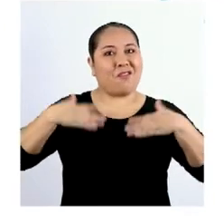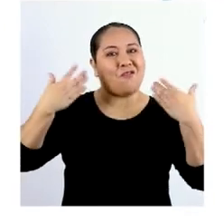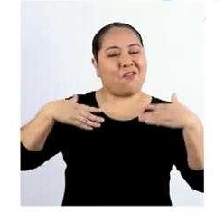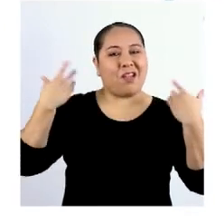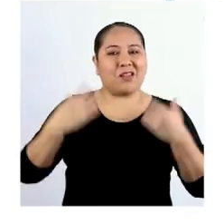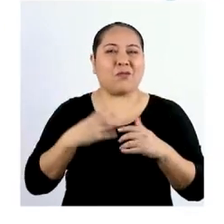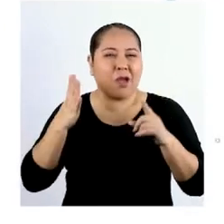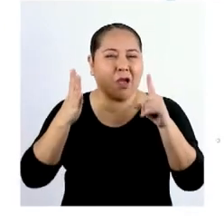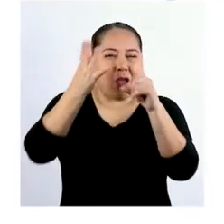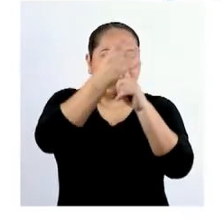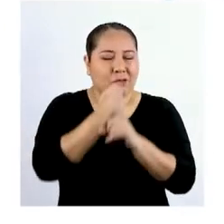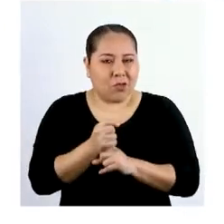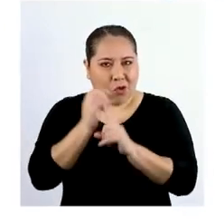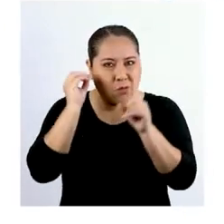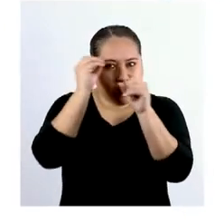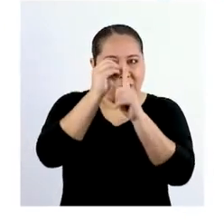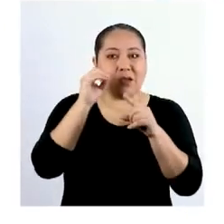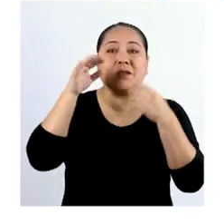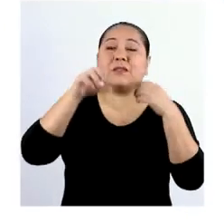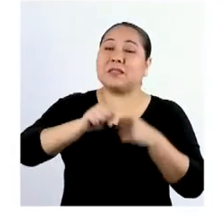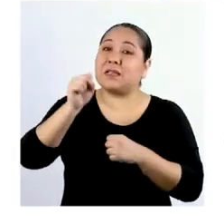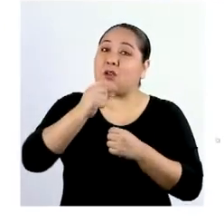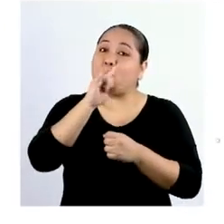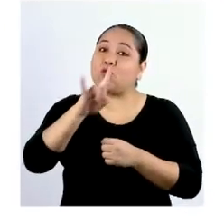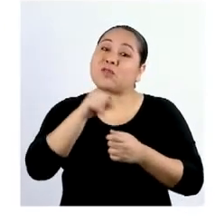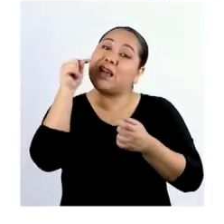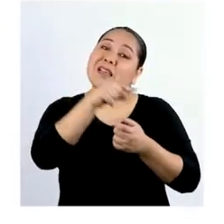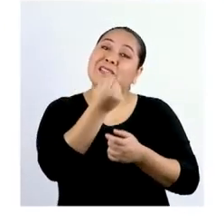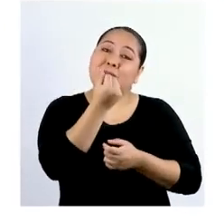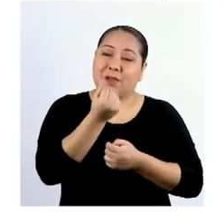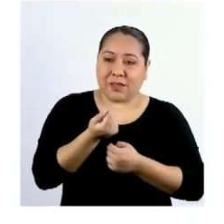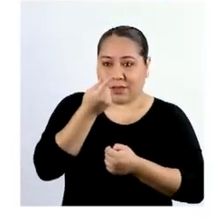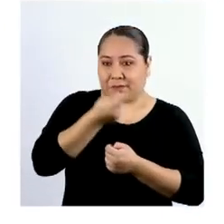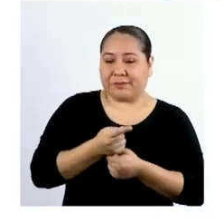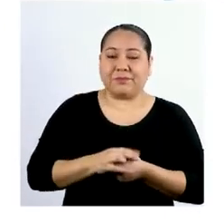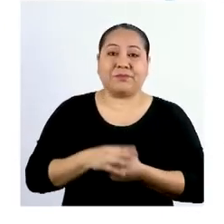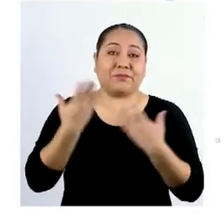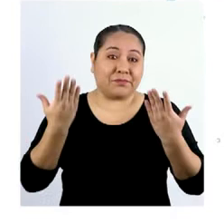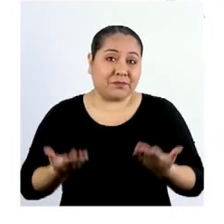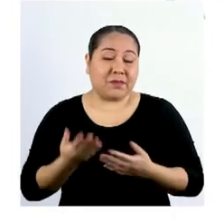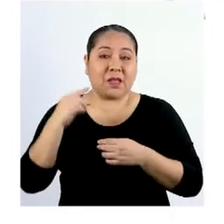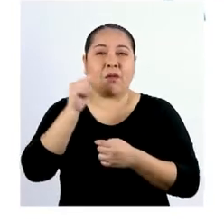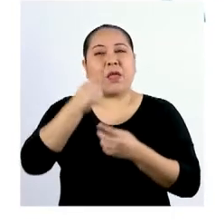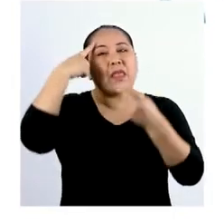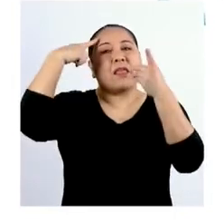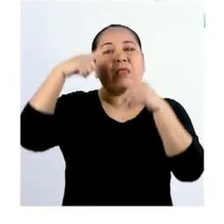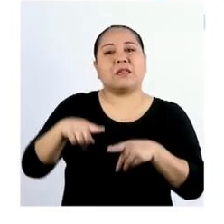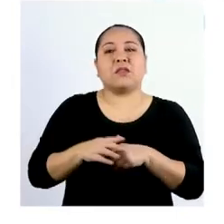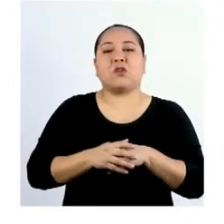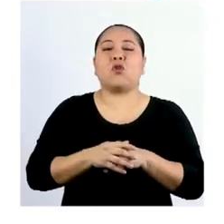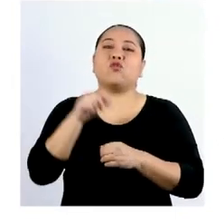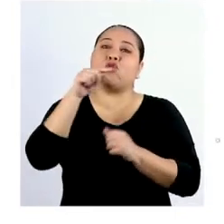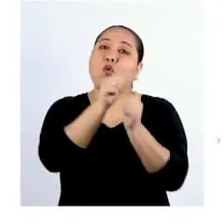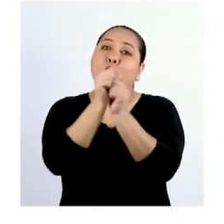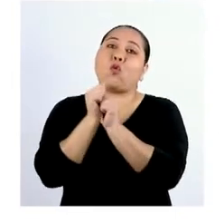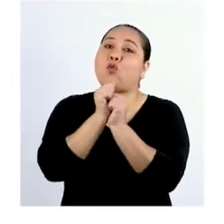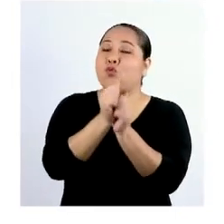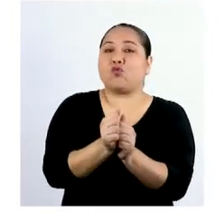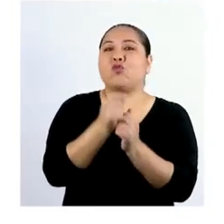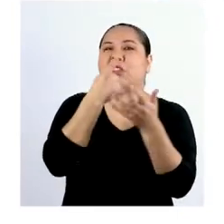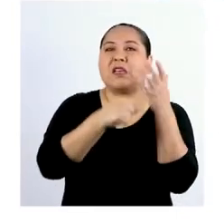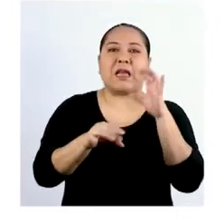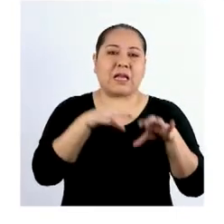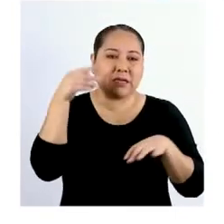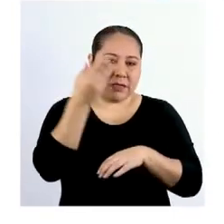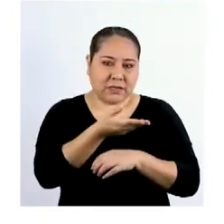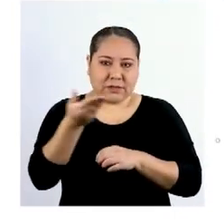contenta porque lograron su objetivo y pueden disponer de ese dinero. Entonces, van a decidir juntos qué